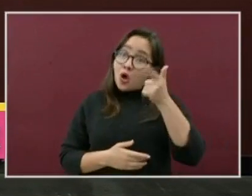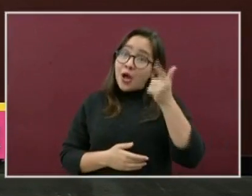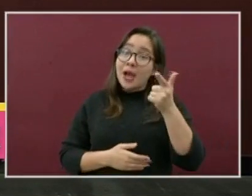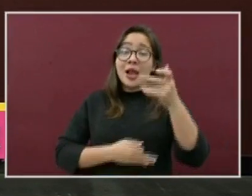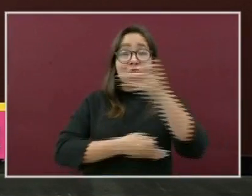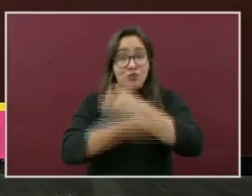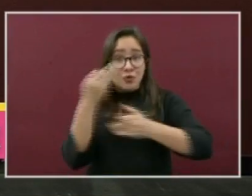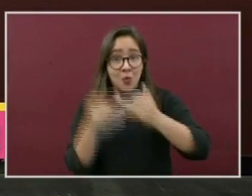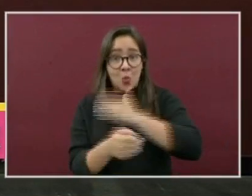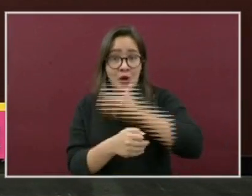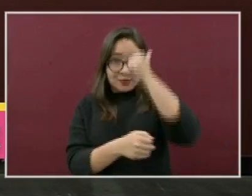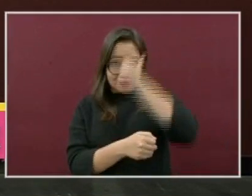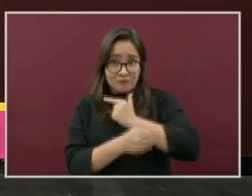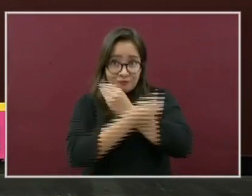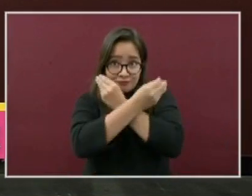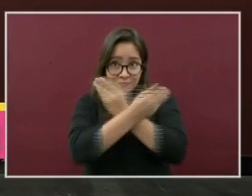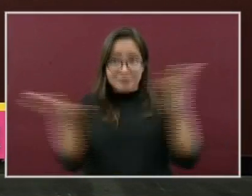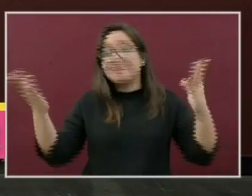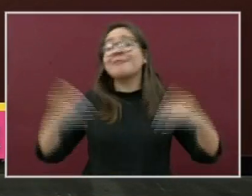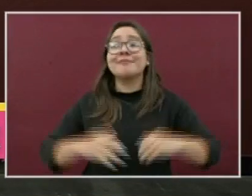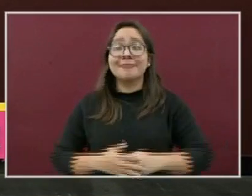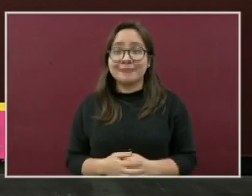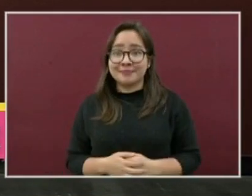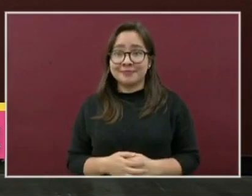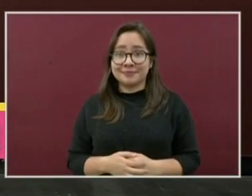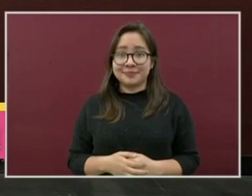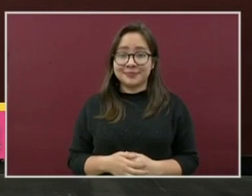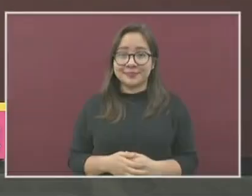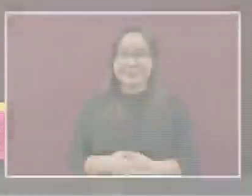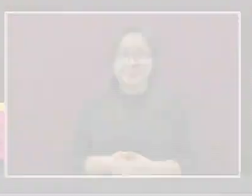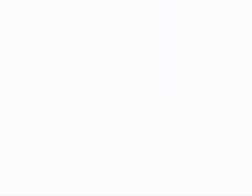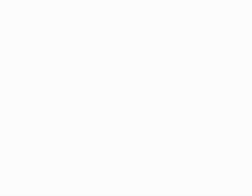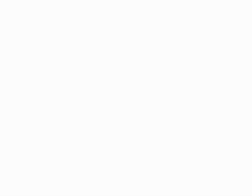muy, pero muy buenas noches.